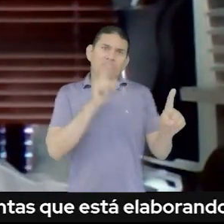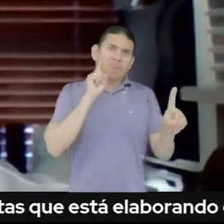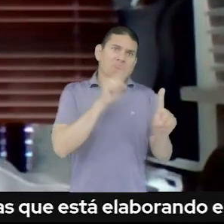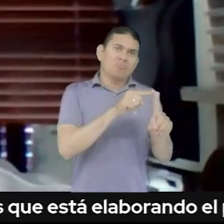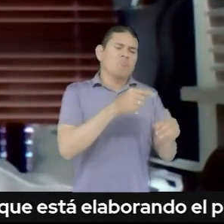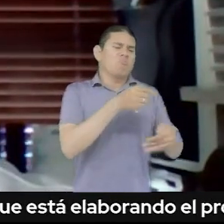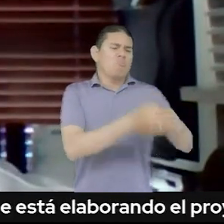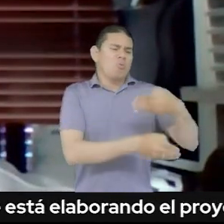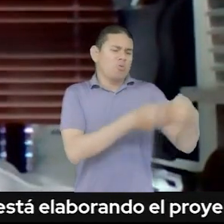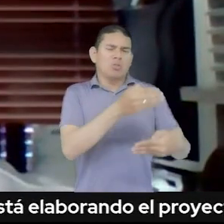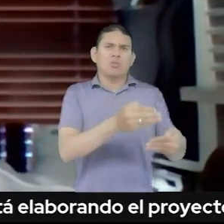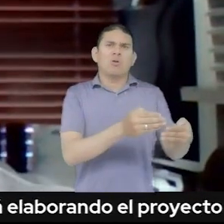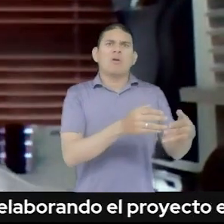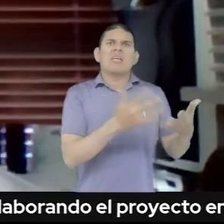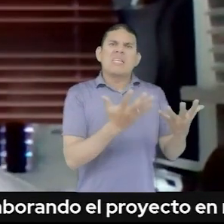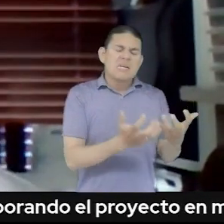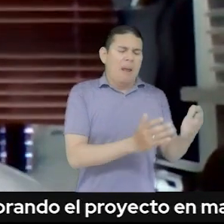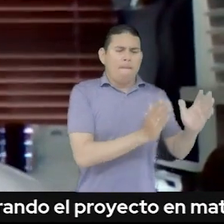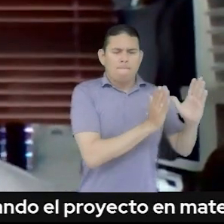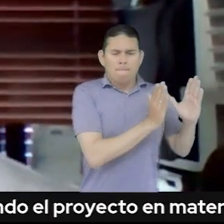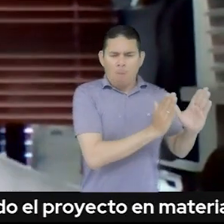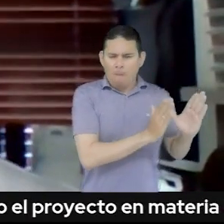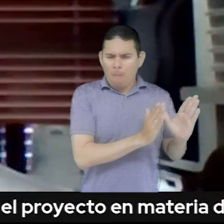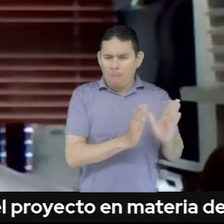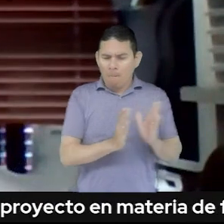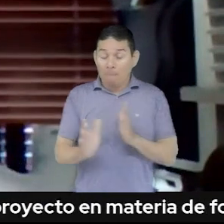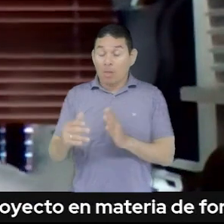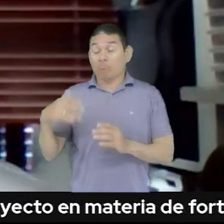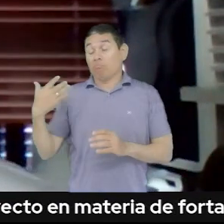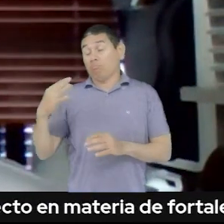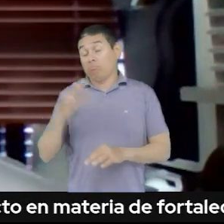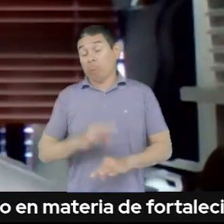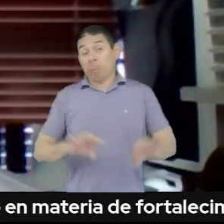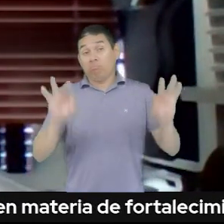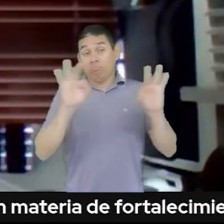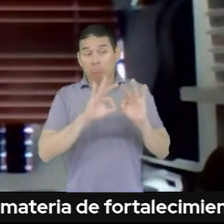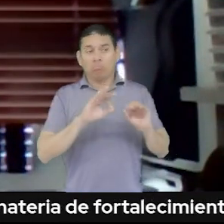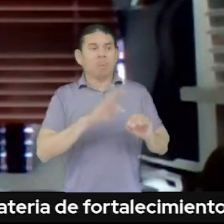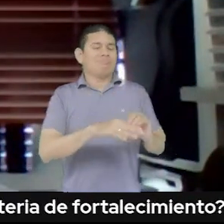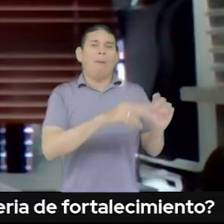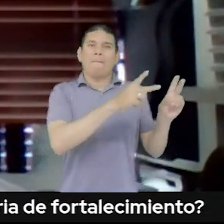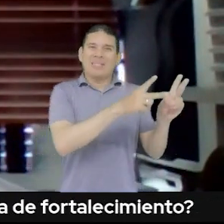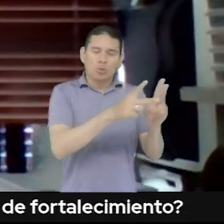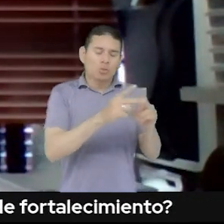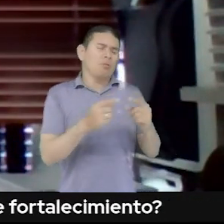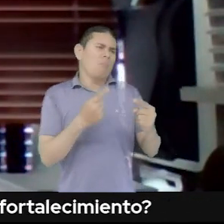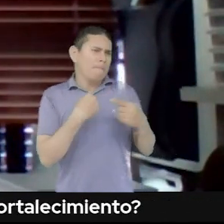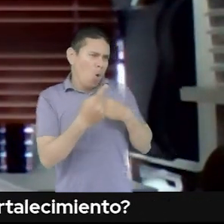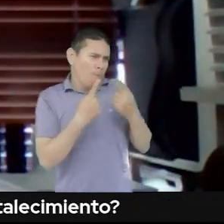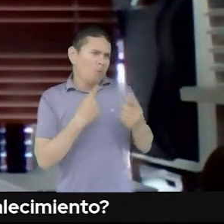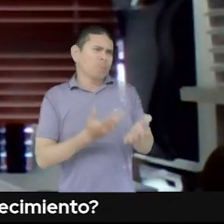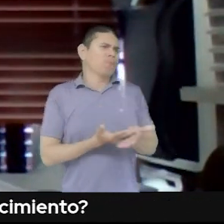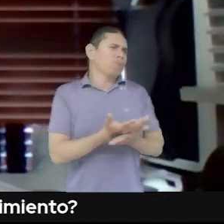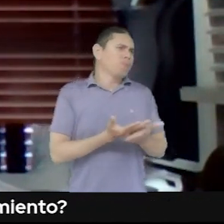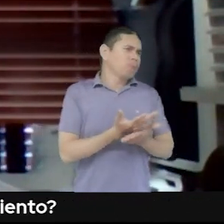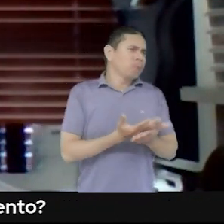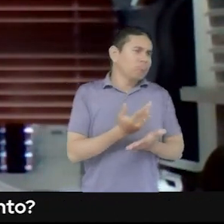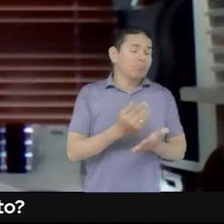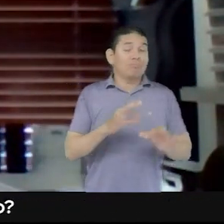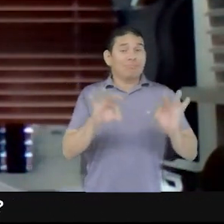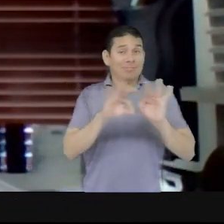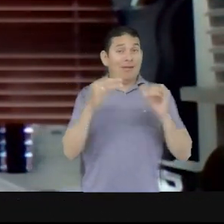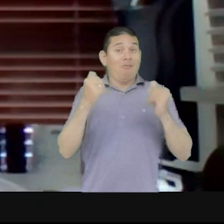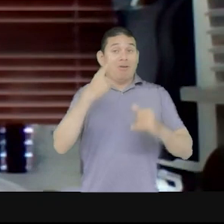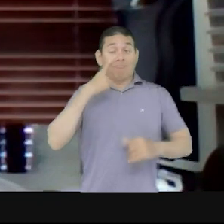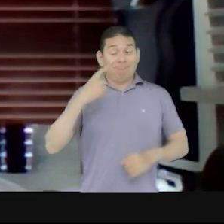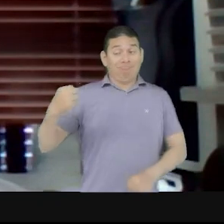todo este proceso y cómo se da pues son bienvenidos por eso nos parece tan importante poder conversar aquí en el marco